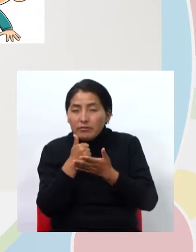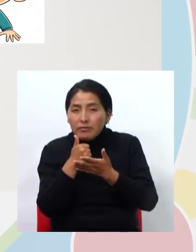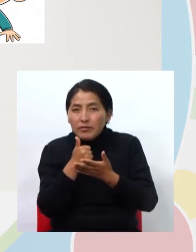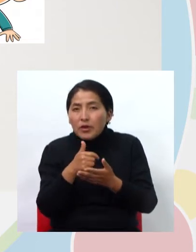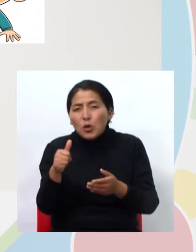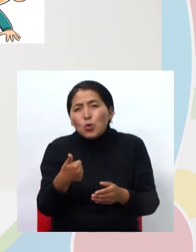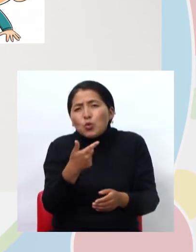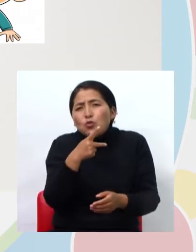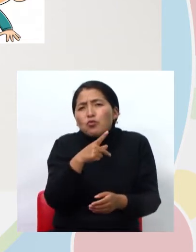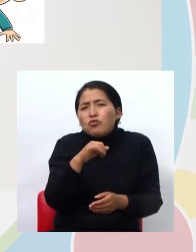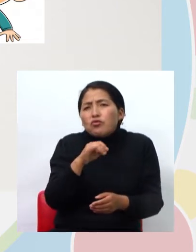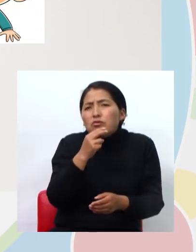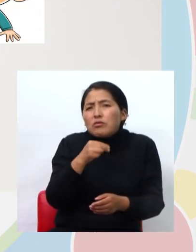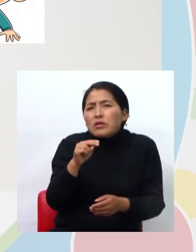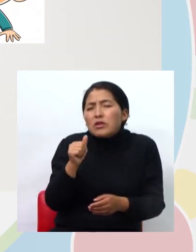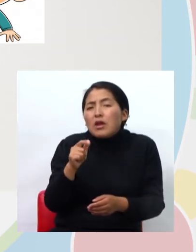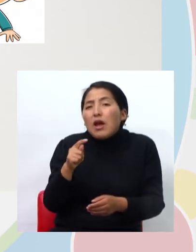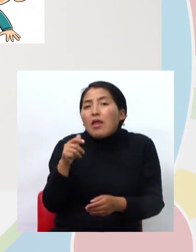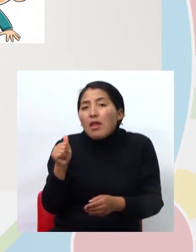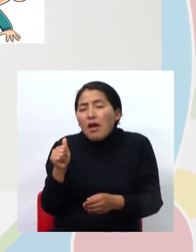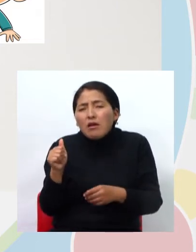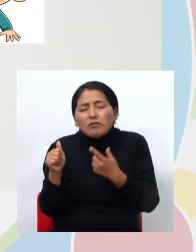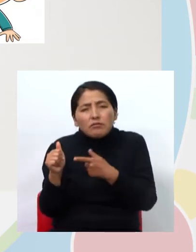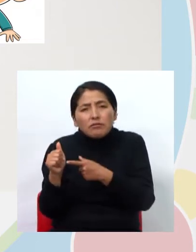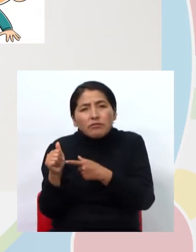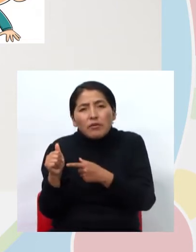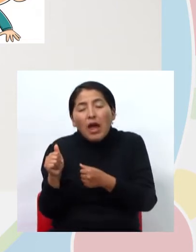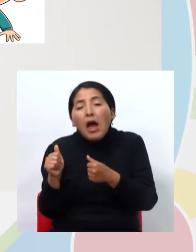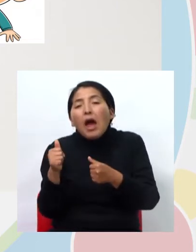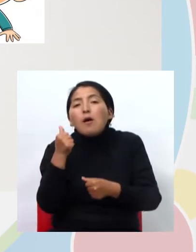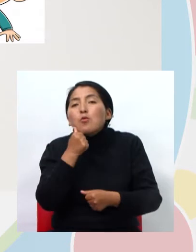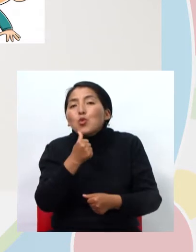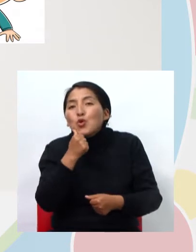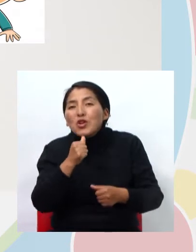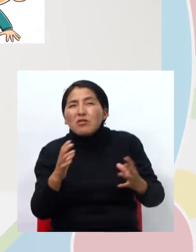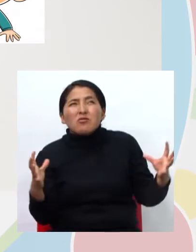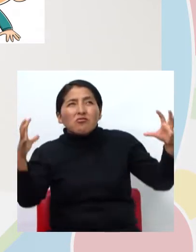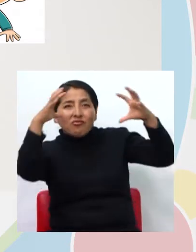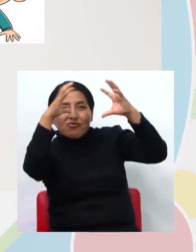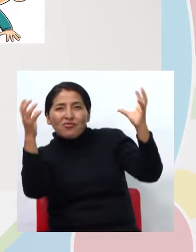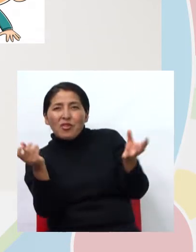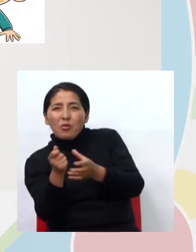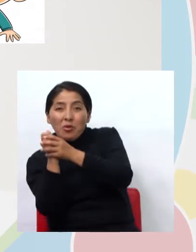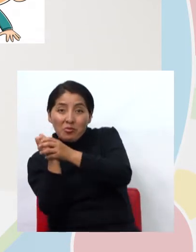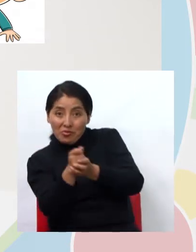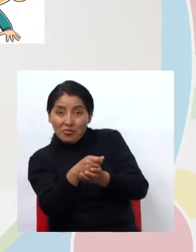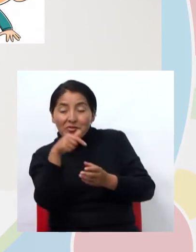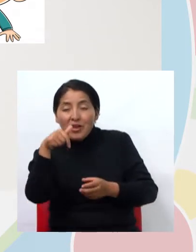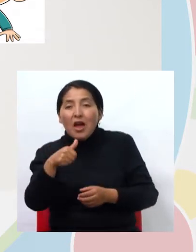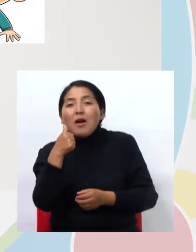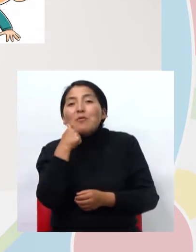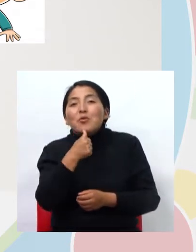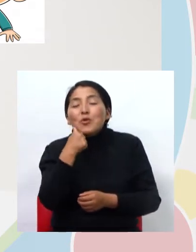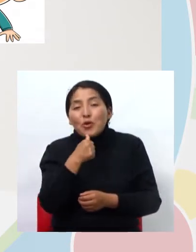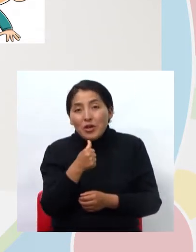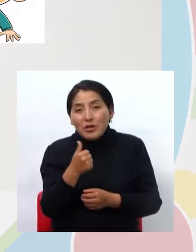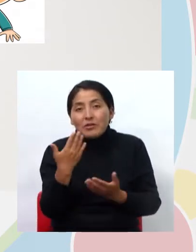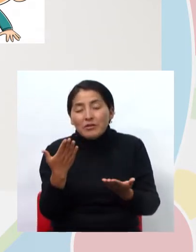Piñata. Piñata. Correcto. Piñata. También va en femenino. Maestro.